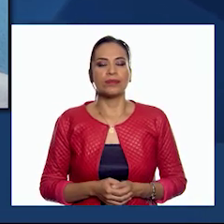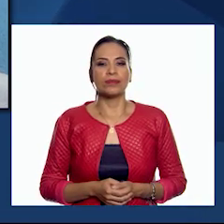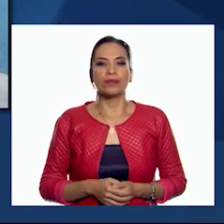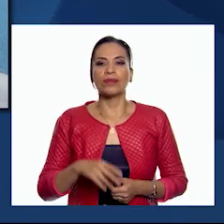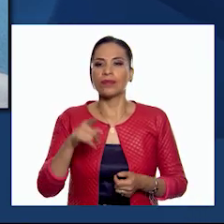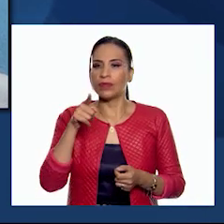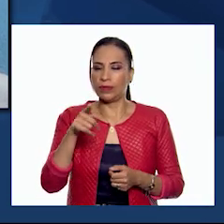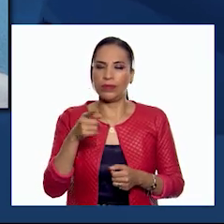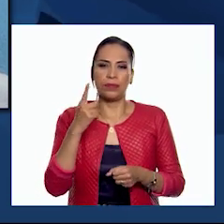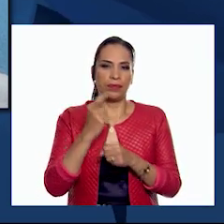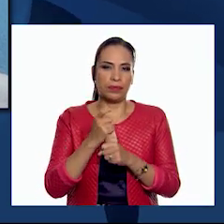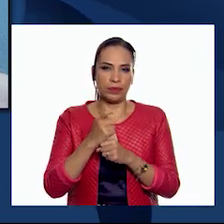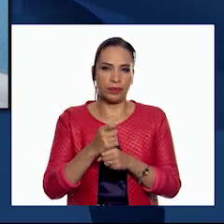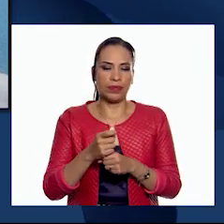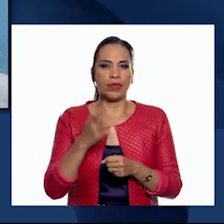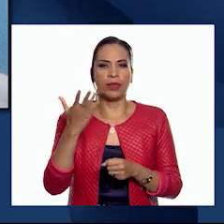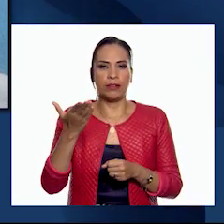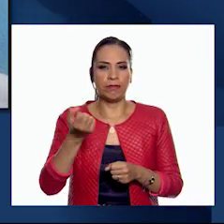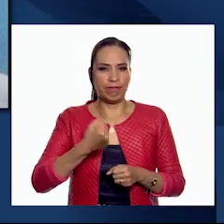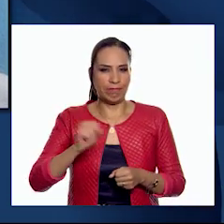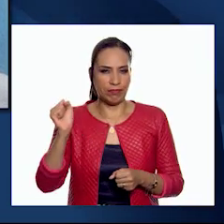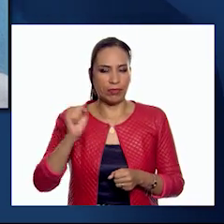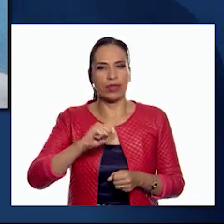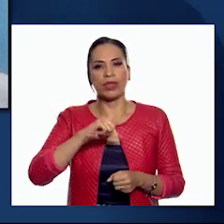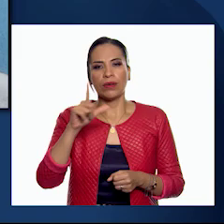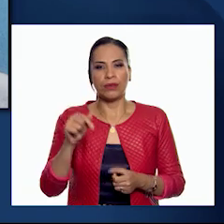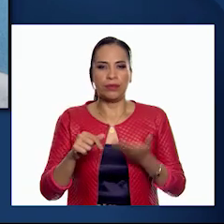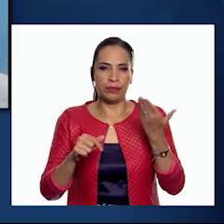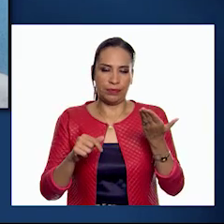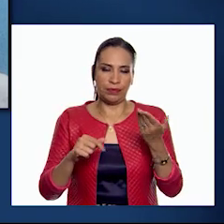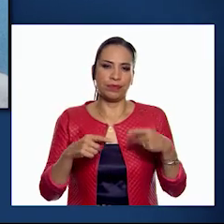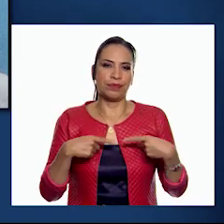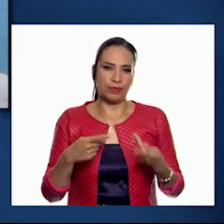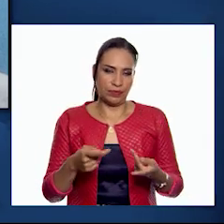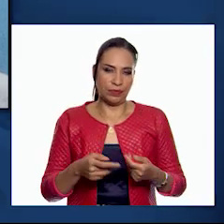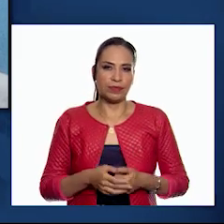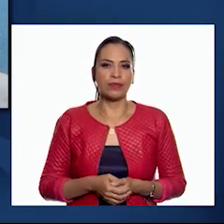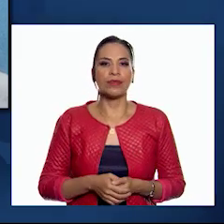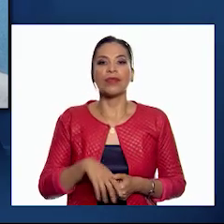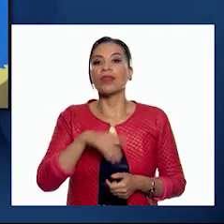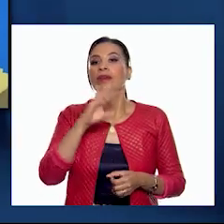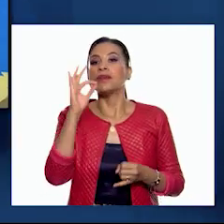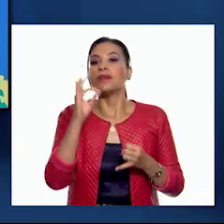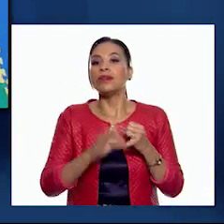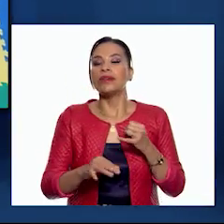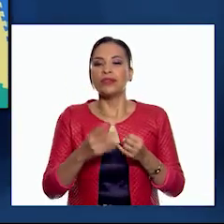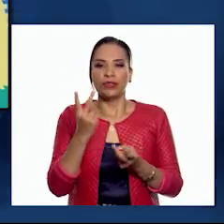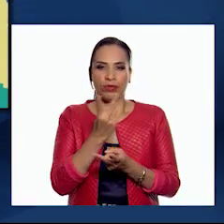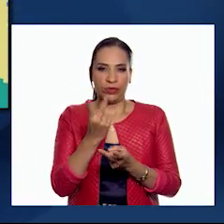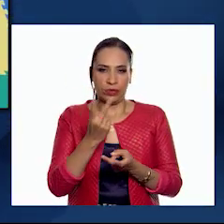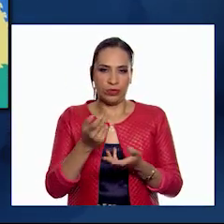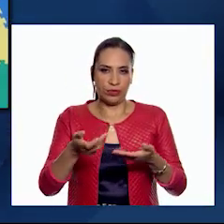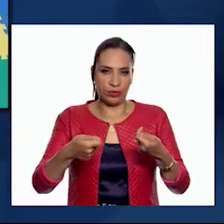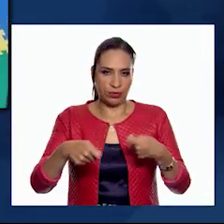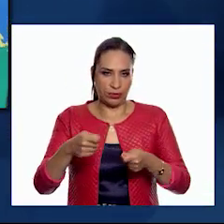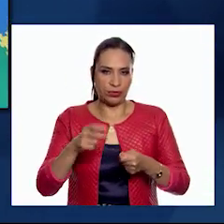Inténtalo primero con tu mano hábil, después con la otra mano y al final con ambas manos.